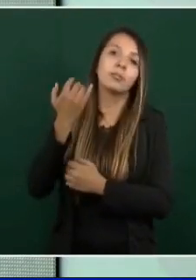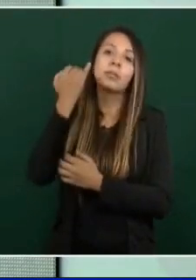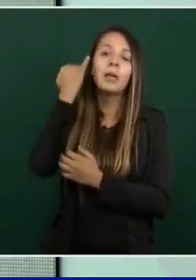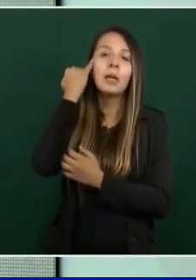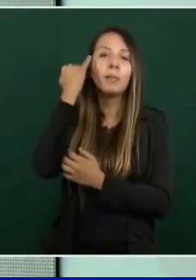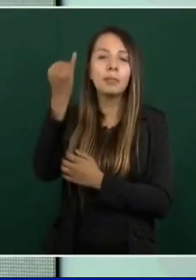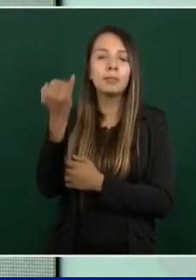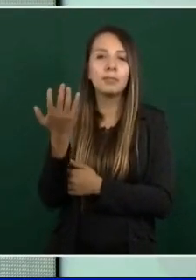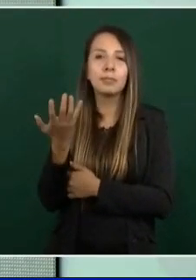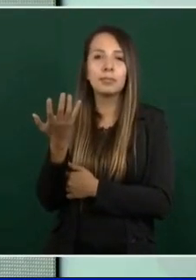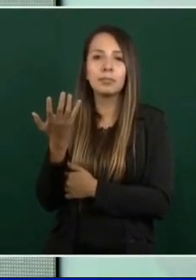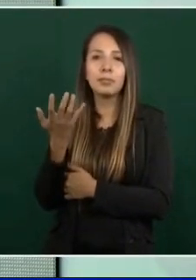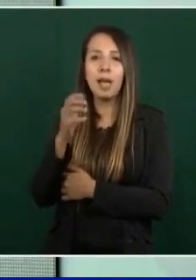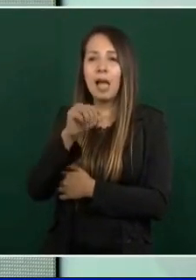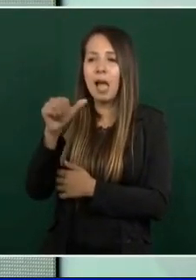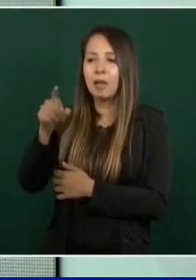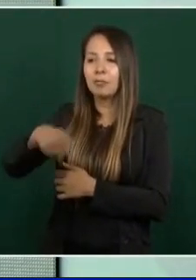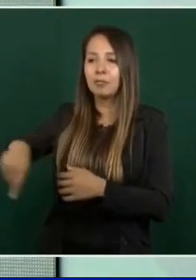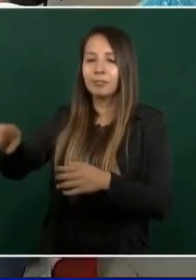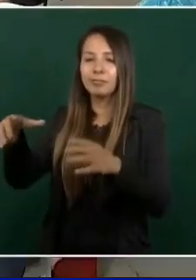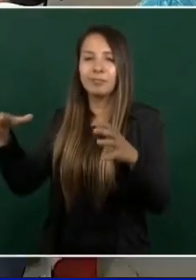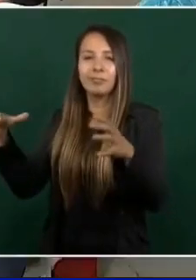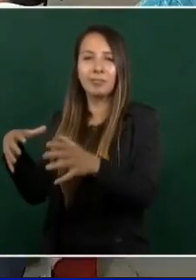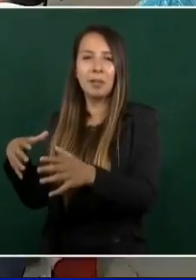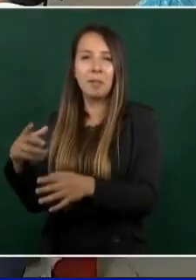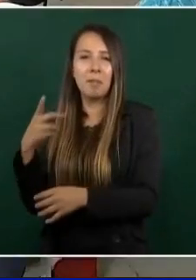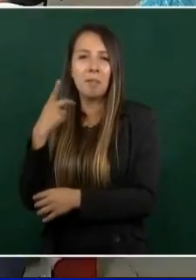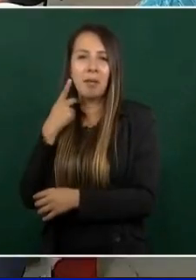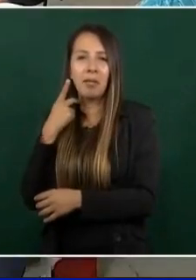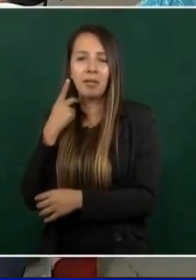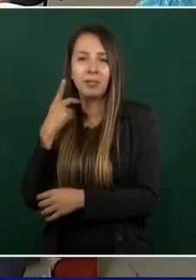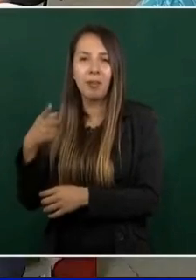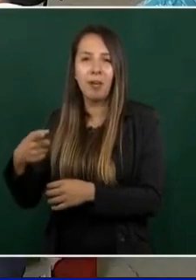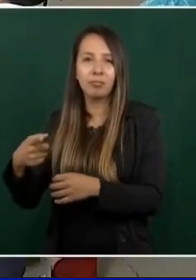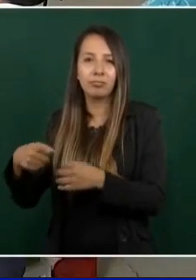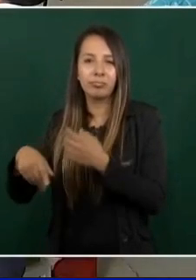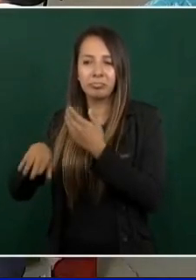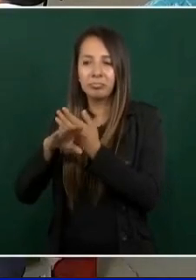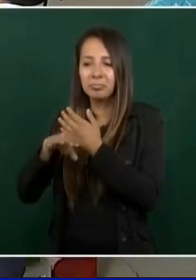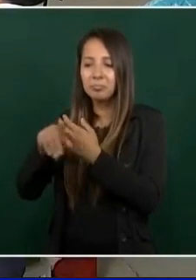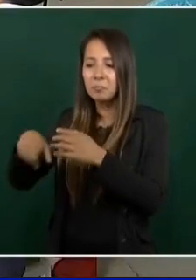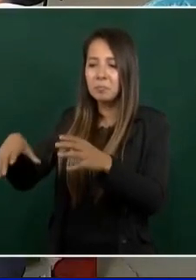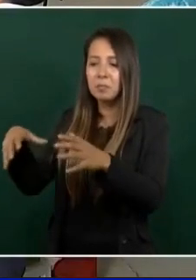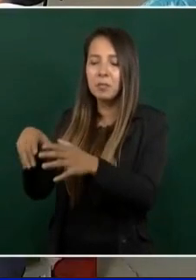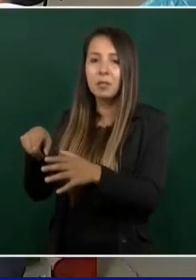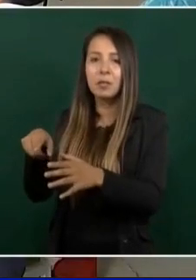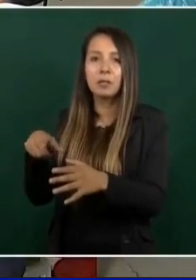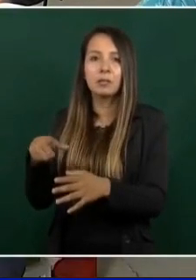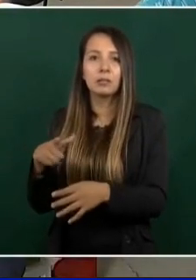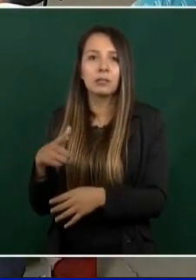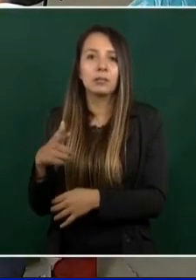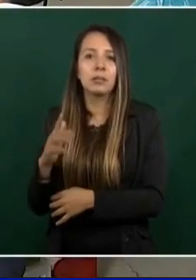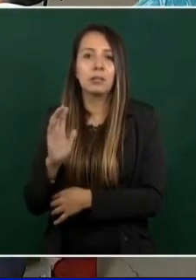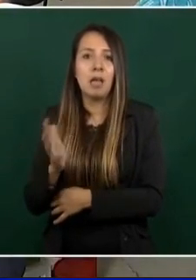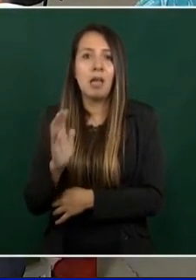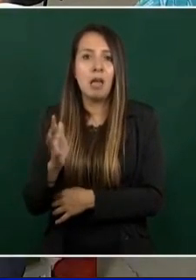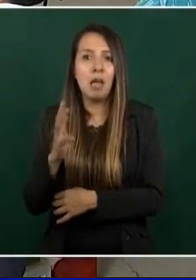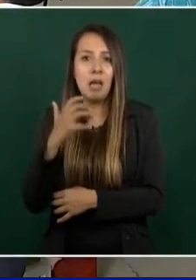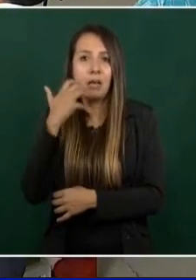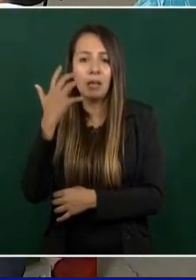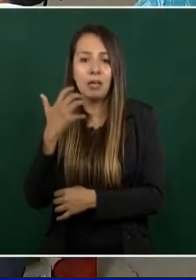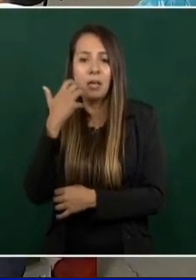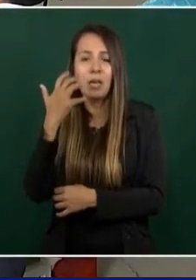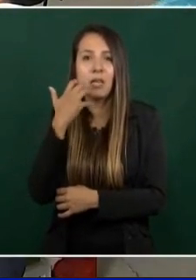le urge que nos vaya mal,